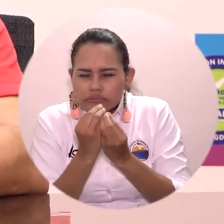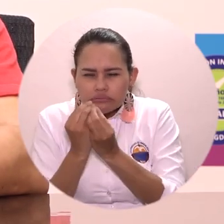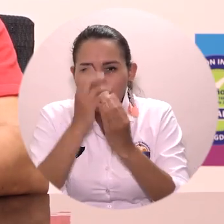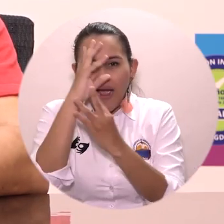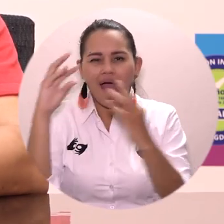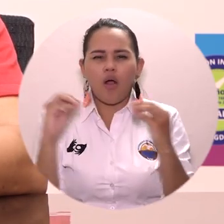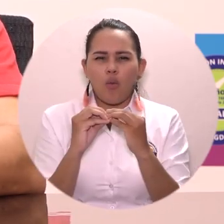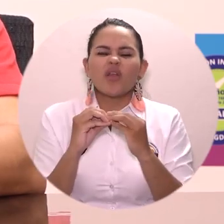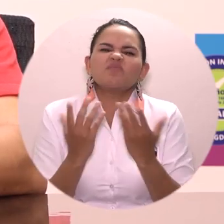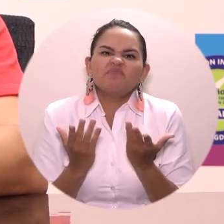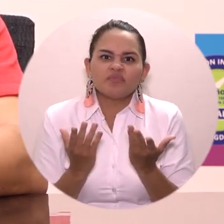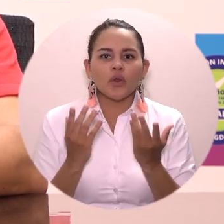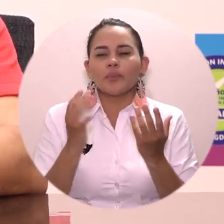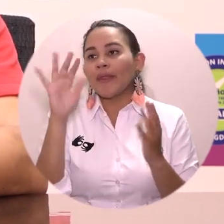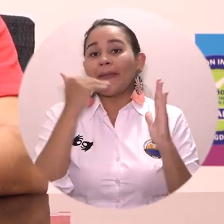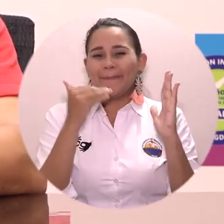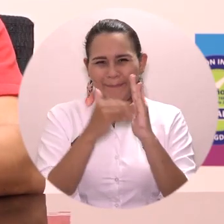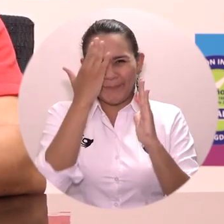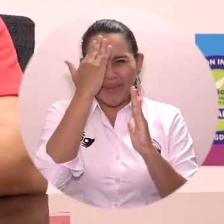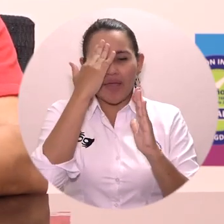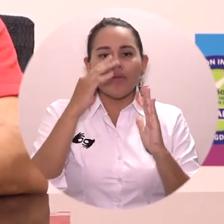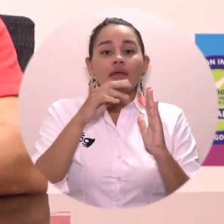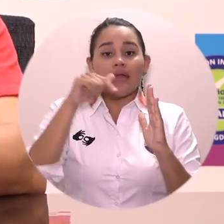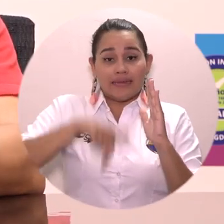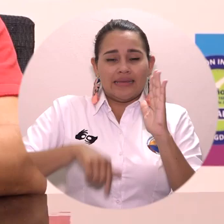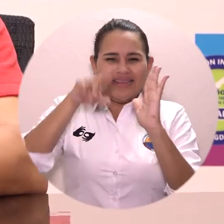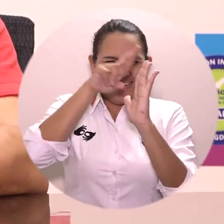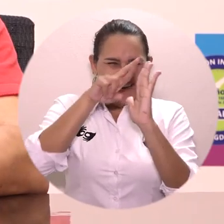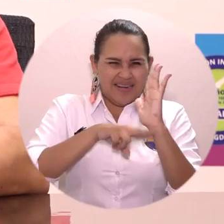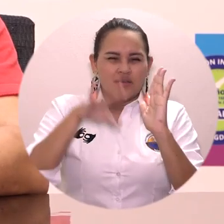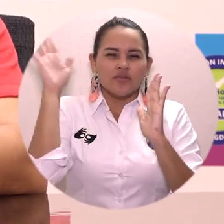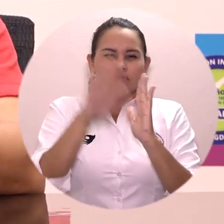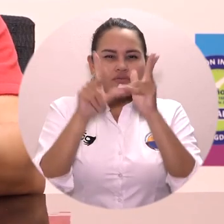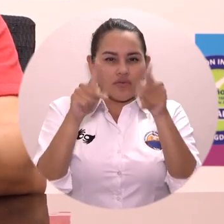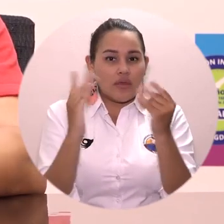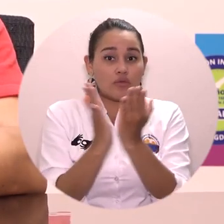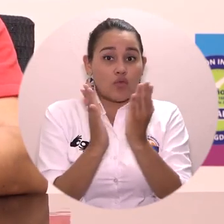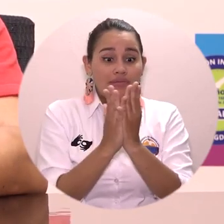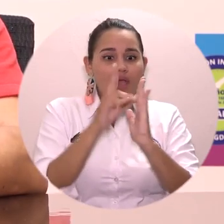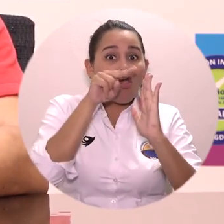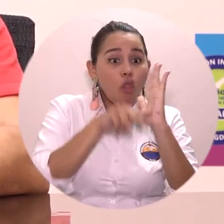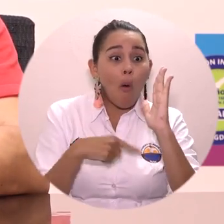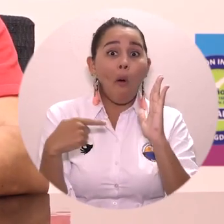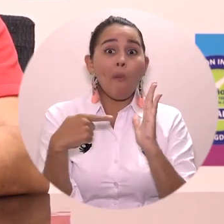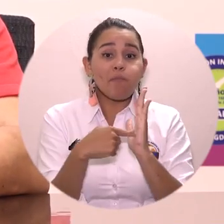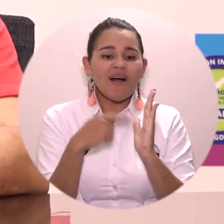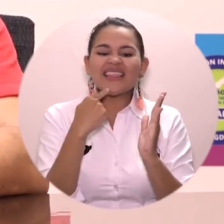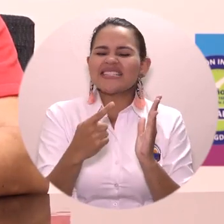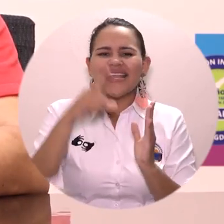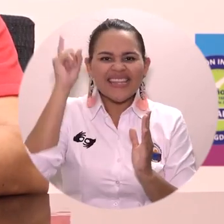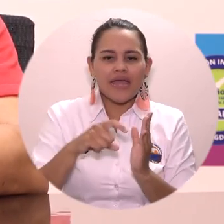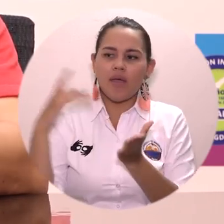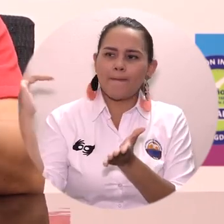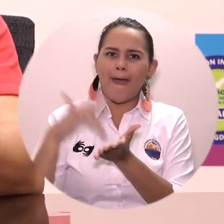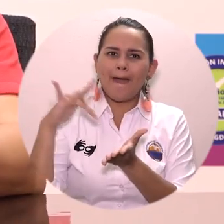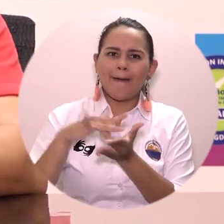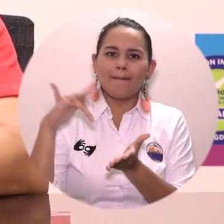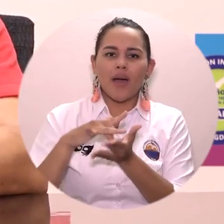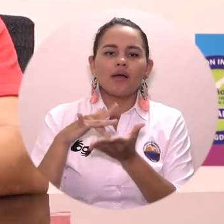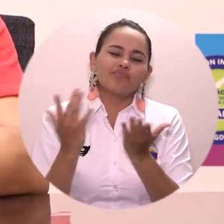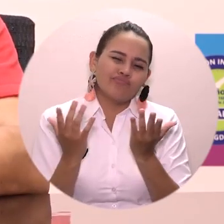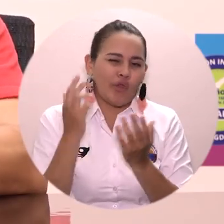transitorias dentro de las cuales están suspender algunas normas del reglamento estudiantil, lo que tiene a ver con la asistencia presencial, algunas